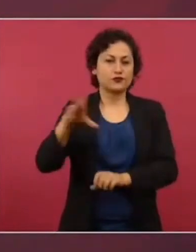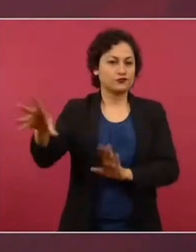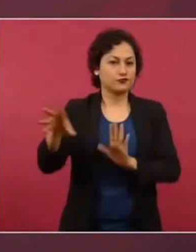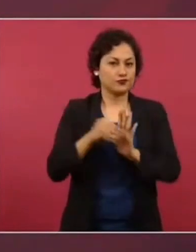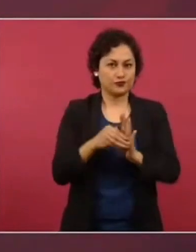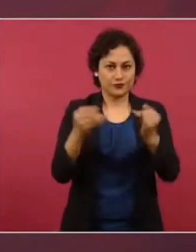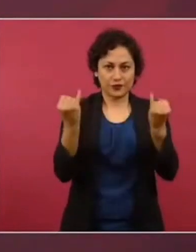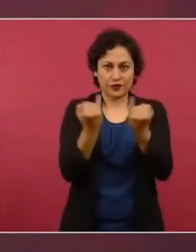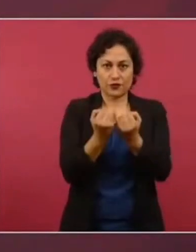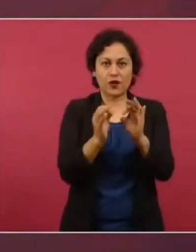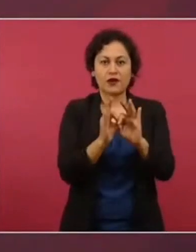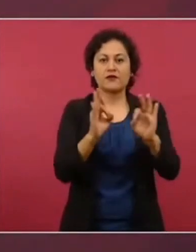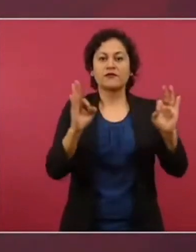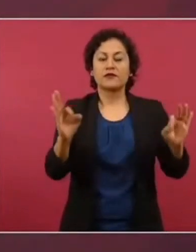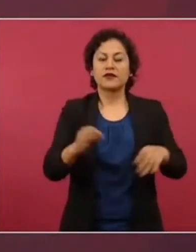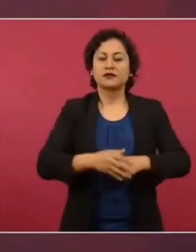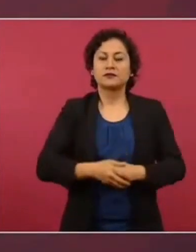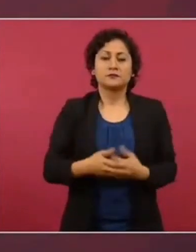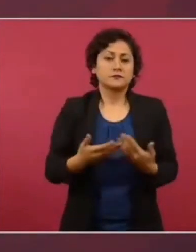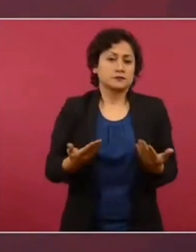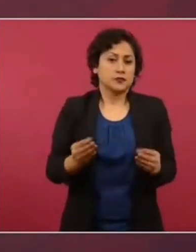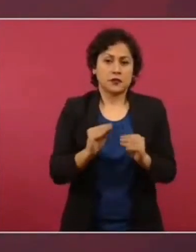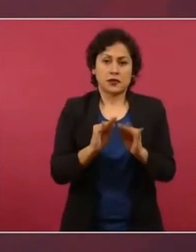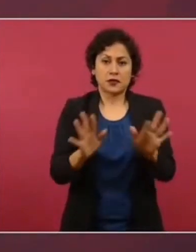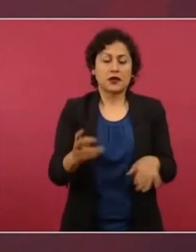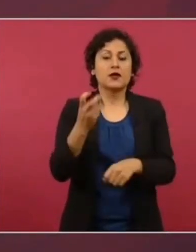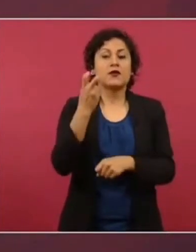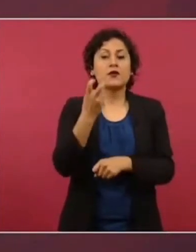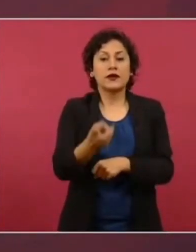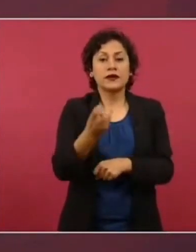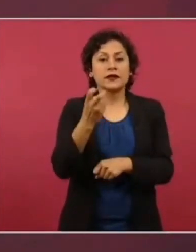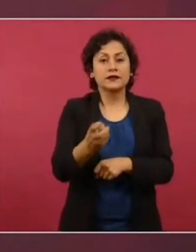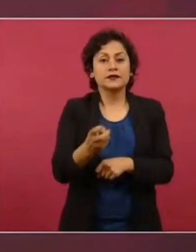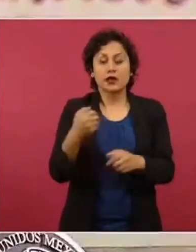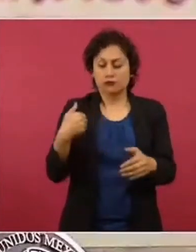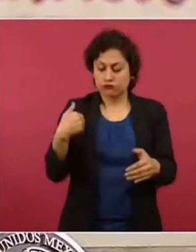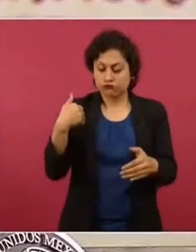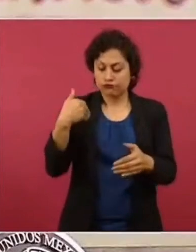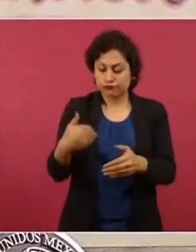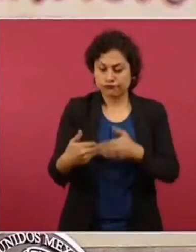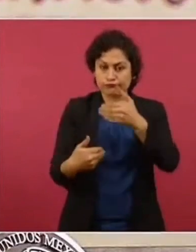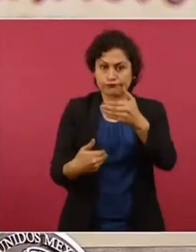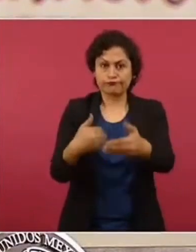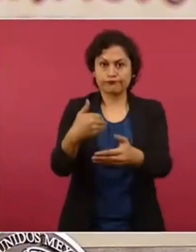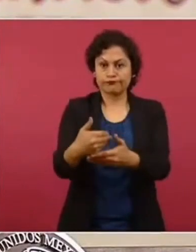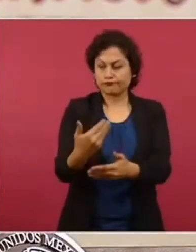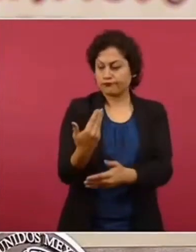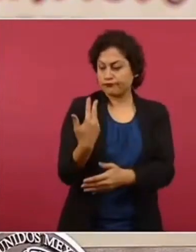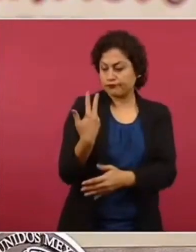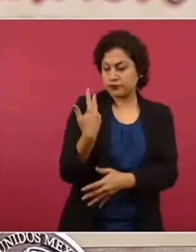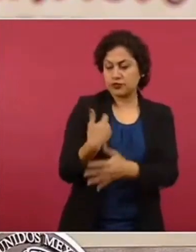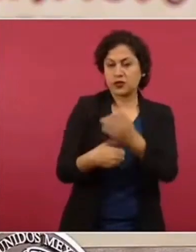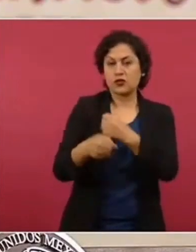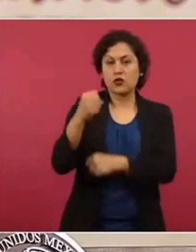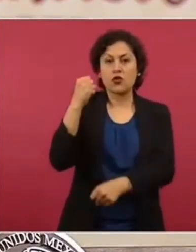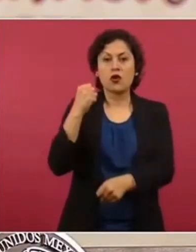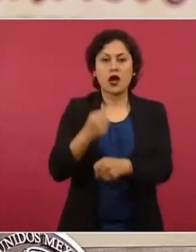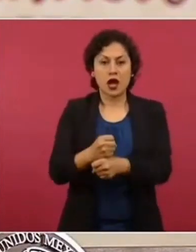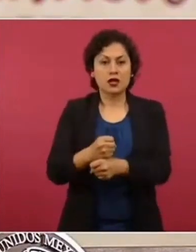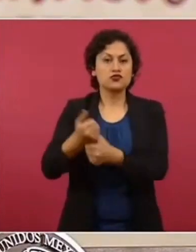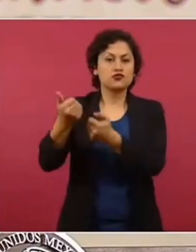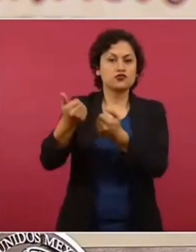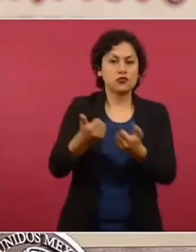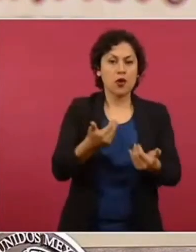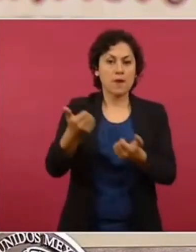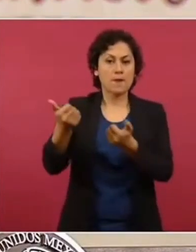únicamente la última de una serie de restituciones que se han realizado en los últimos cinco años, que han